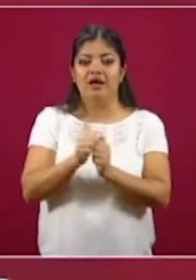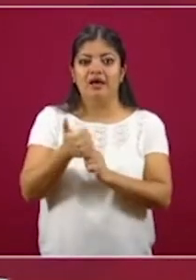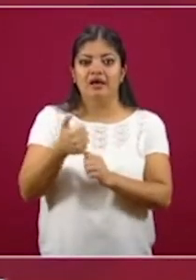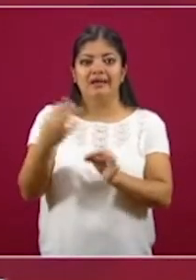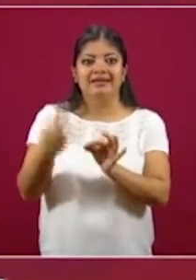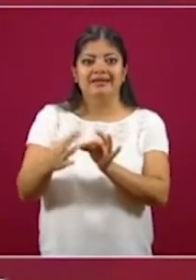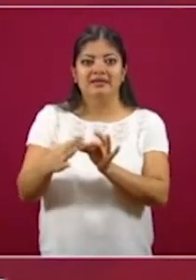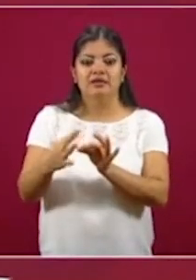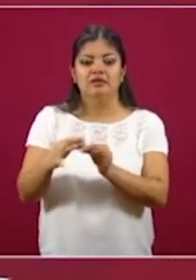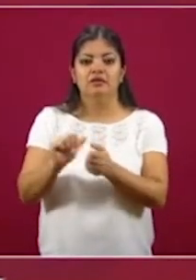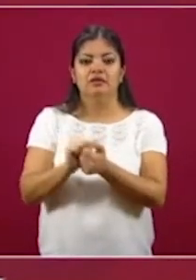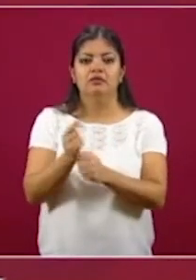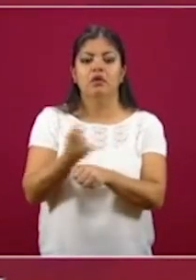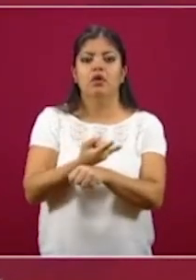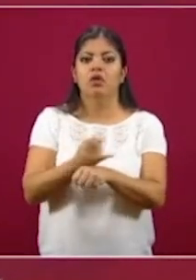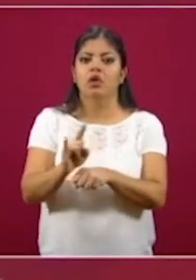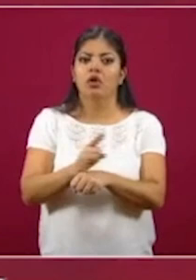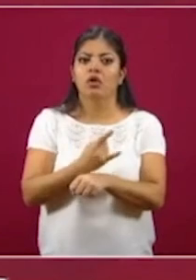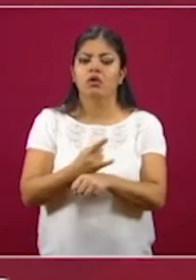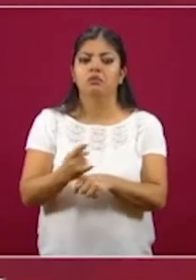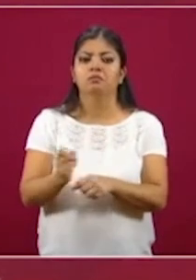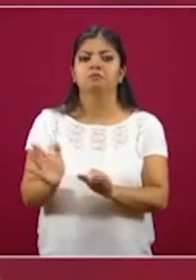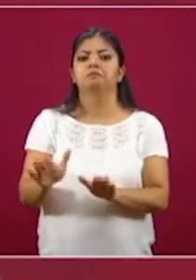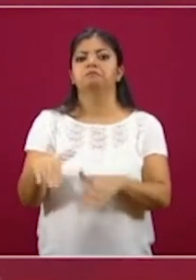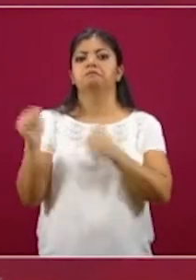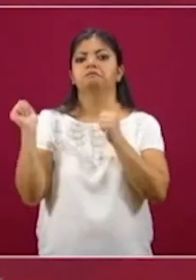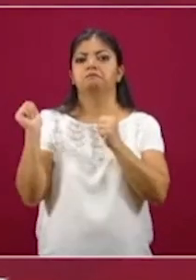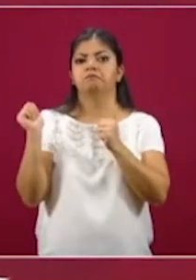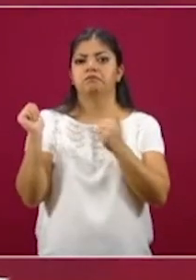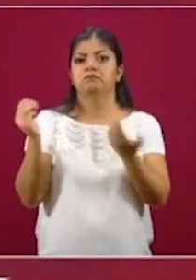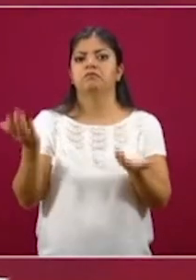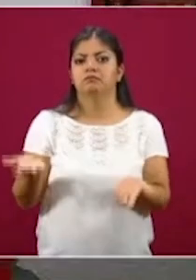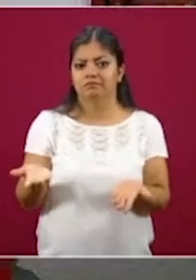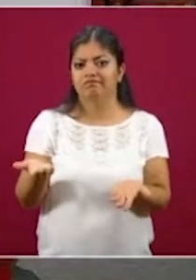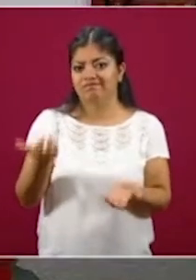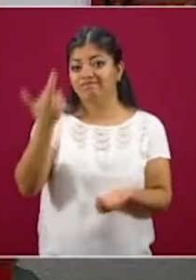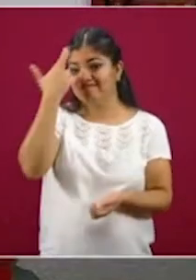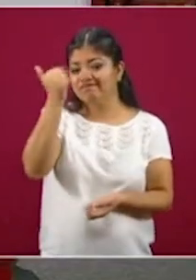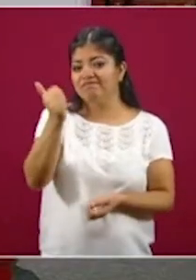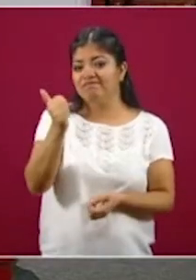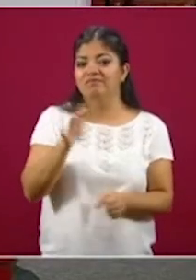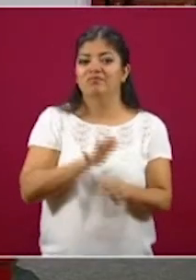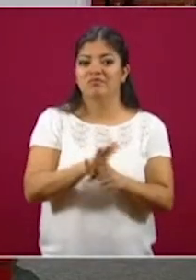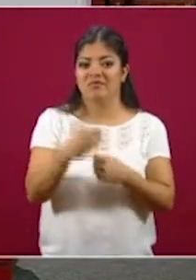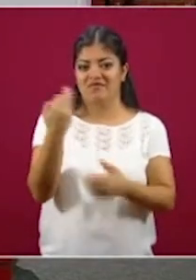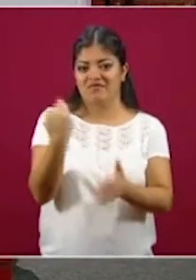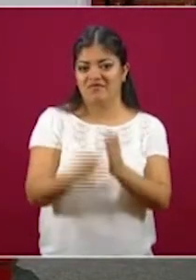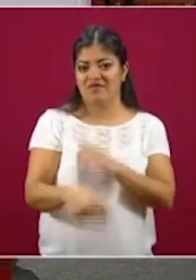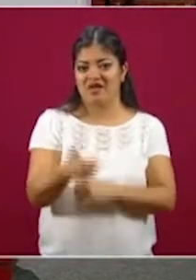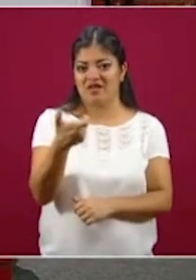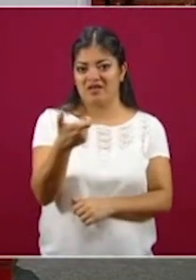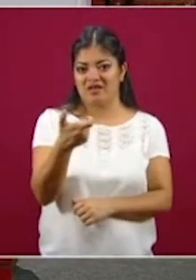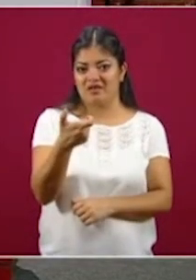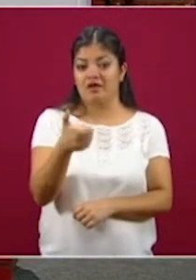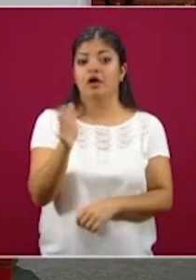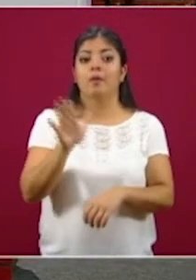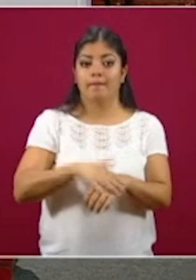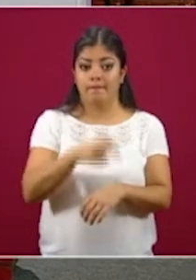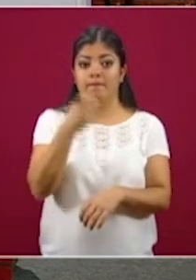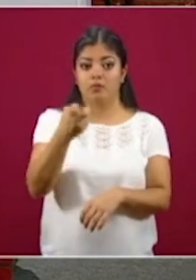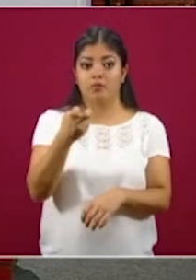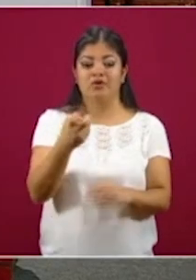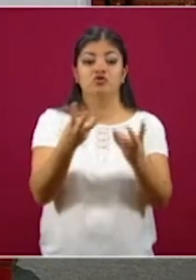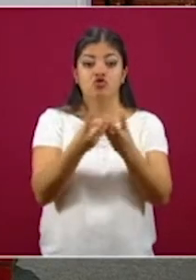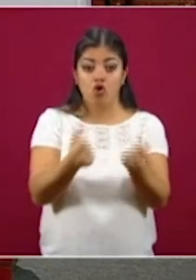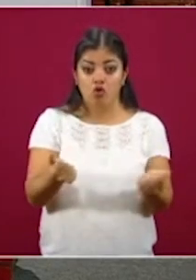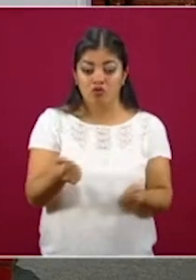asistir a clases, es una razón económica. Y por ello, solucionando